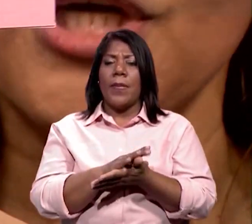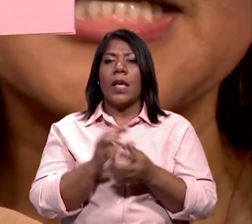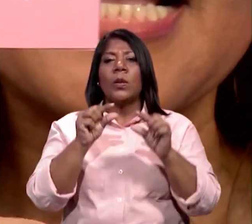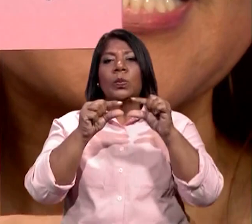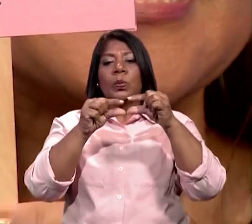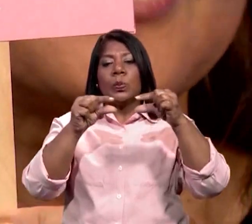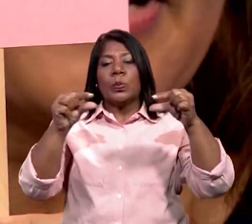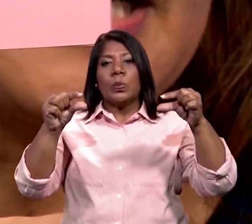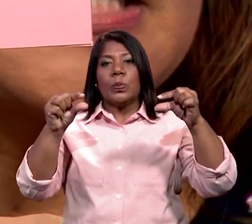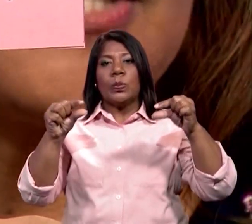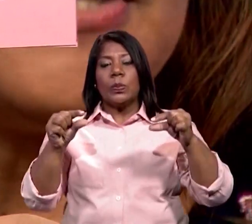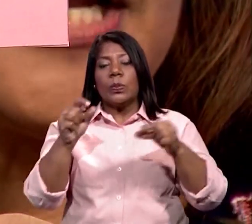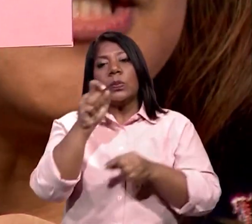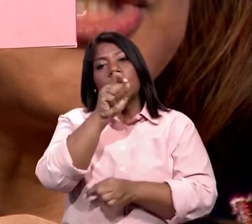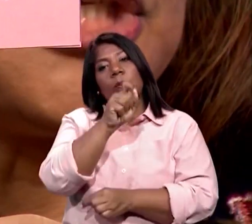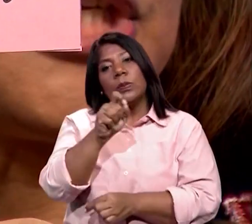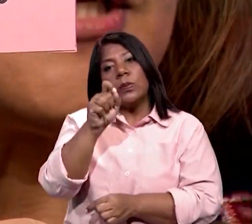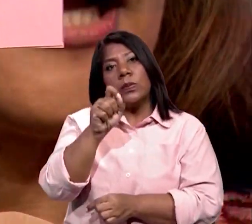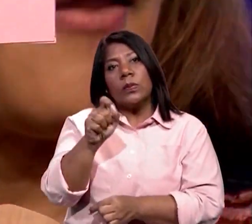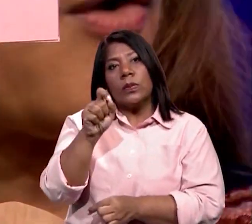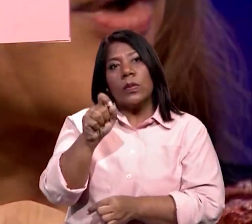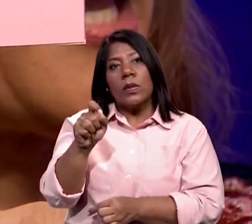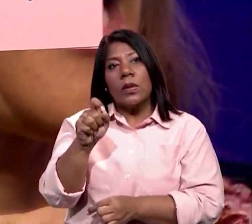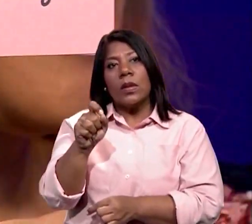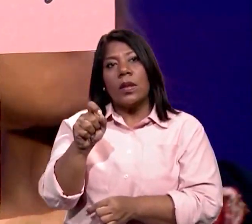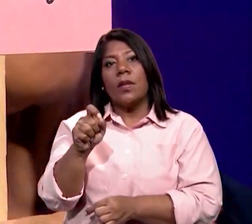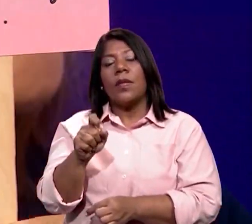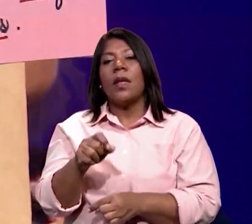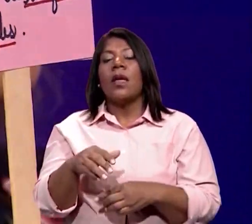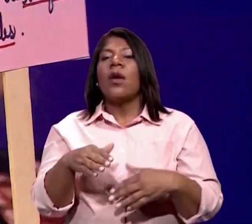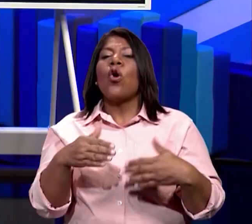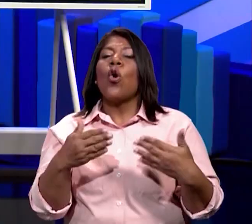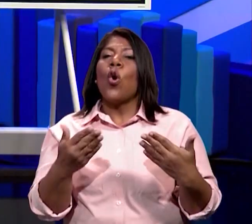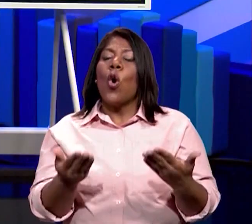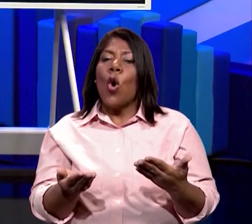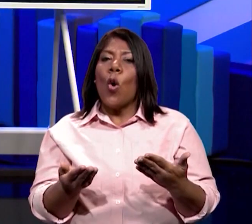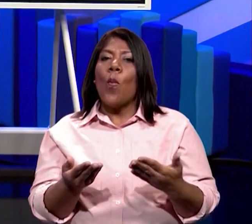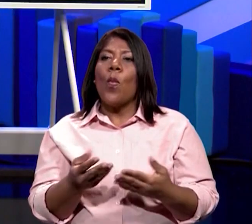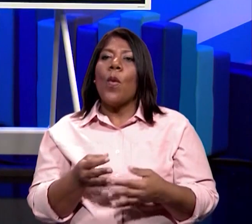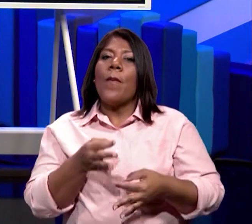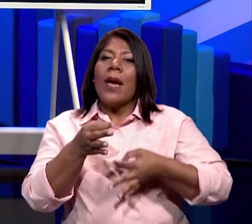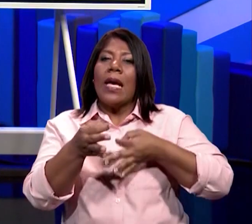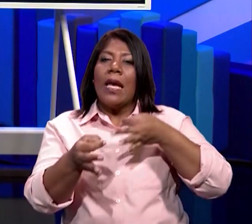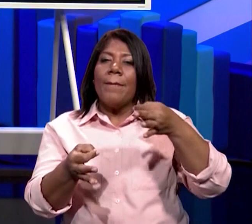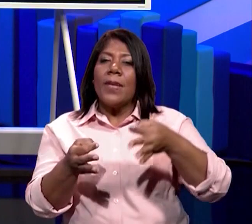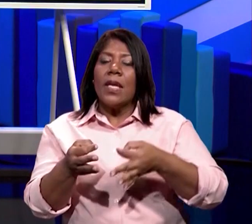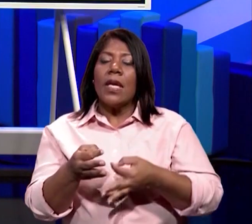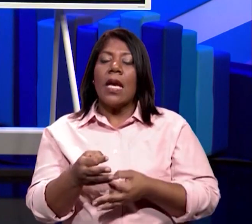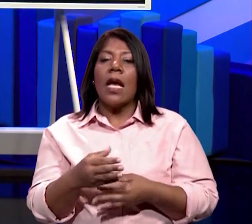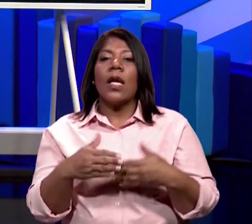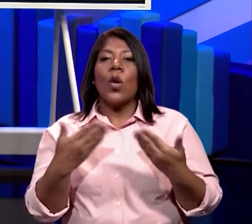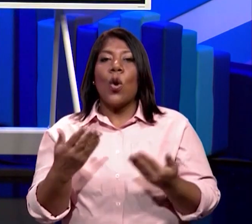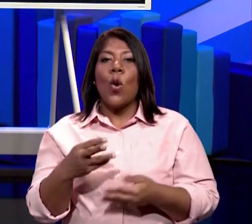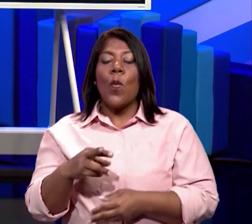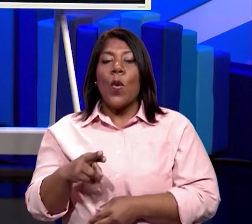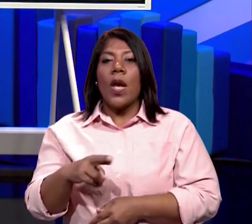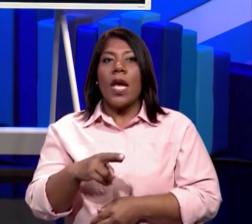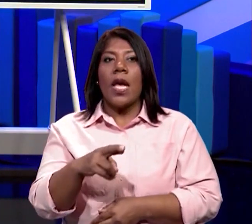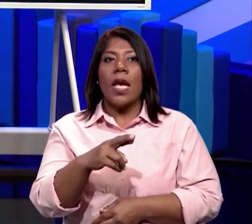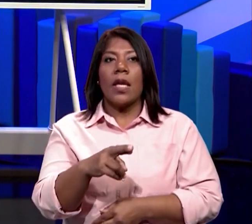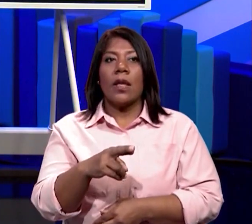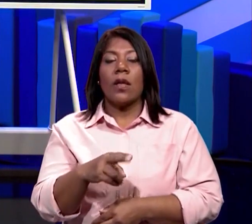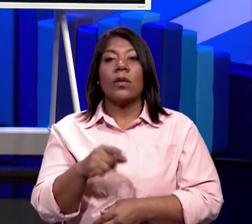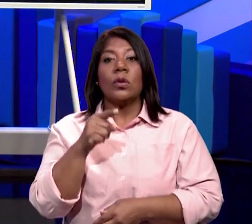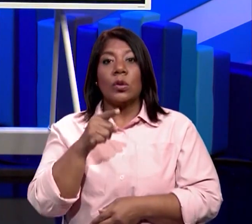cintillos y van a escribir allí cada una de las características del río, ¿verdad? ¿Qué nos dice